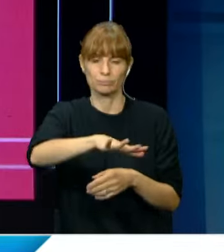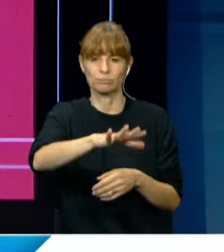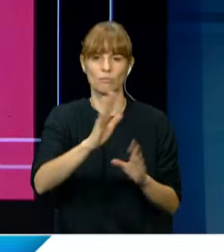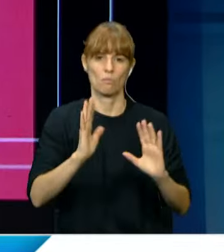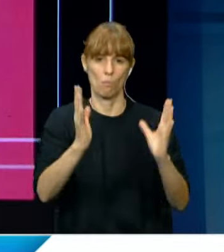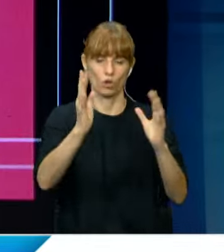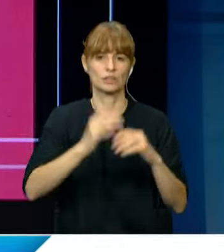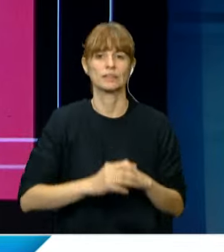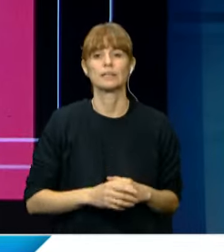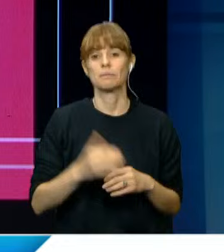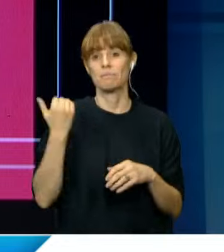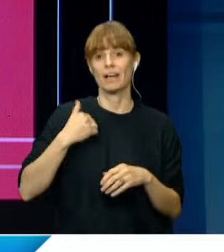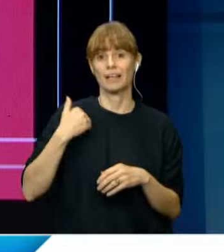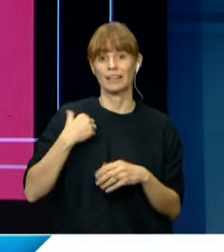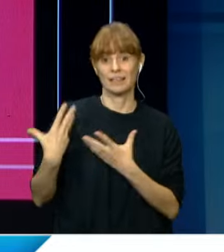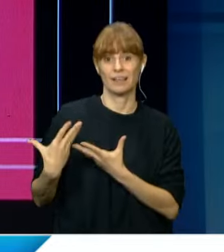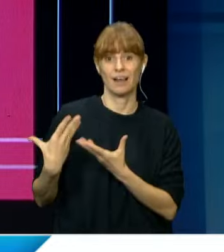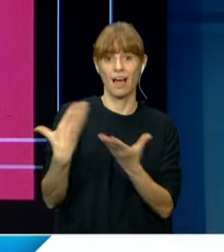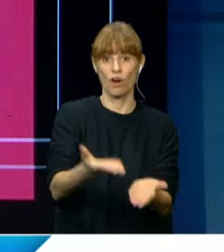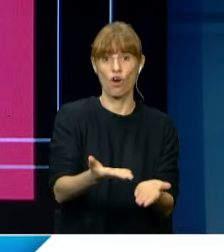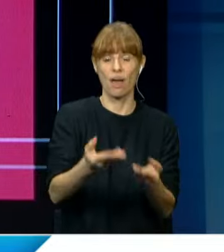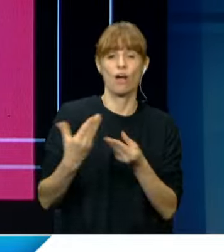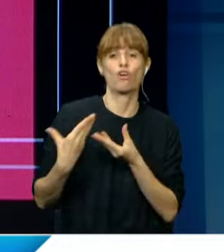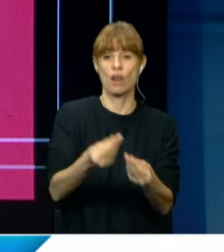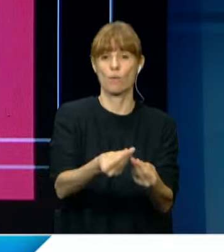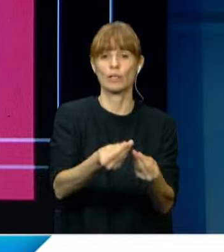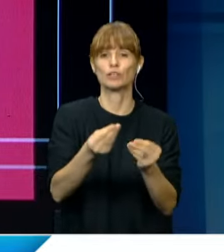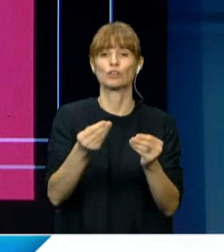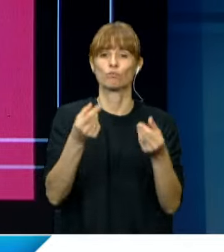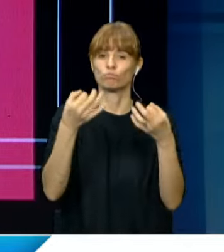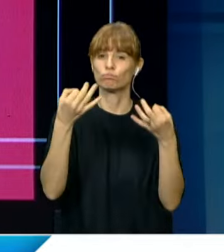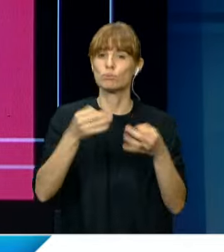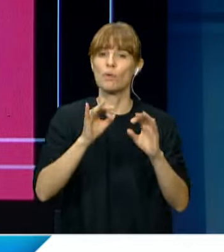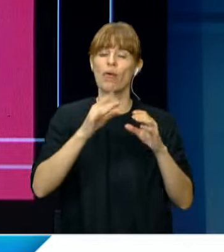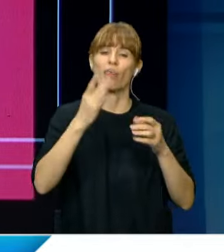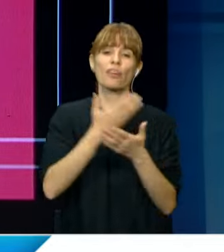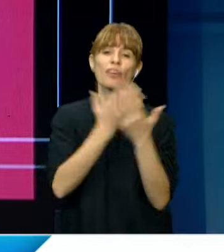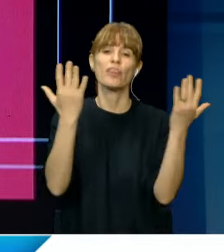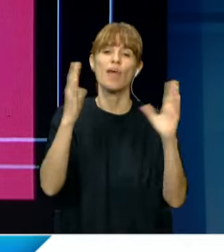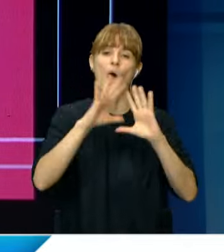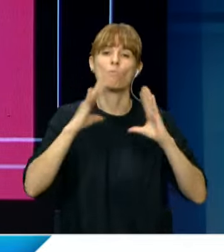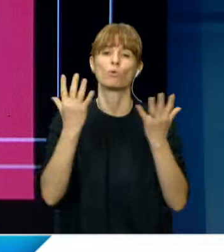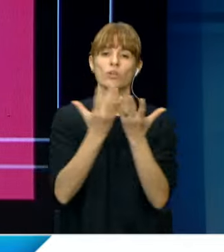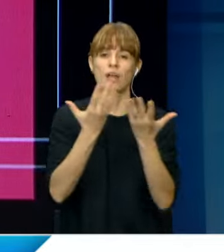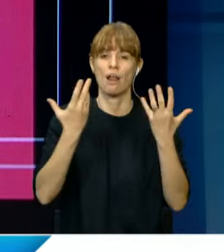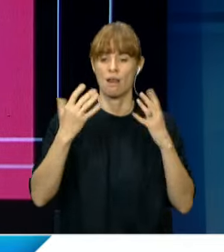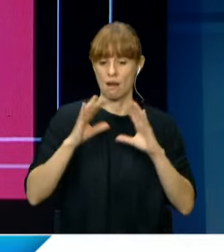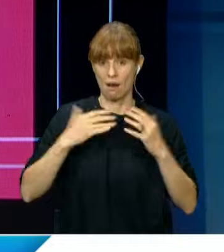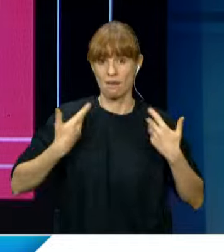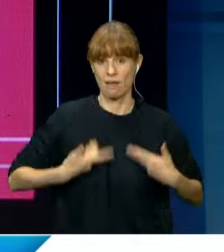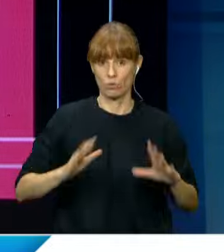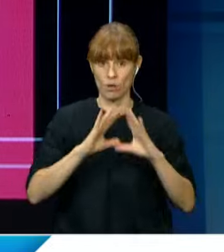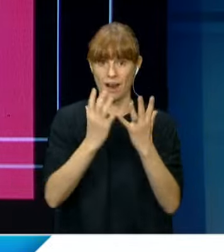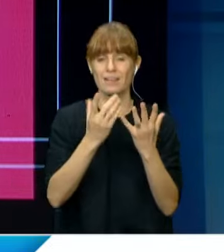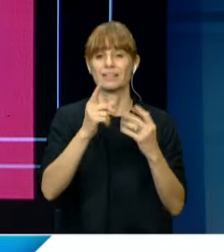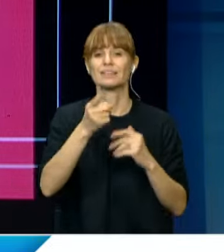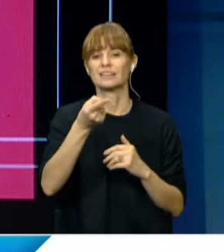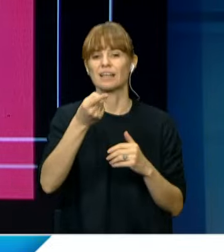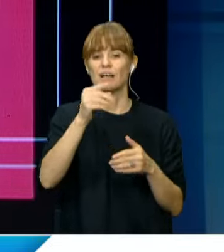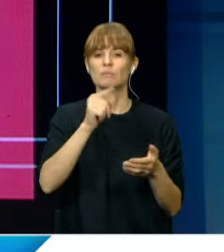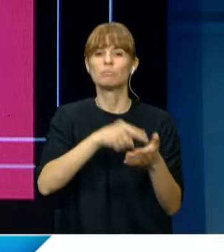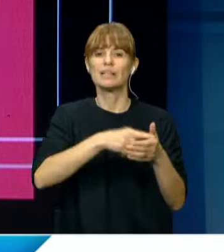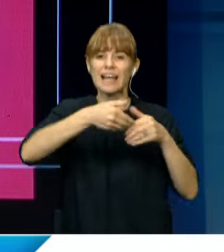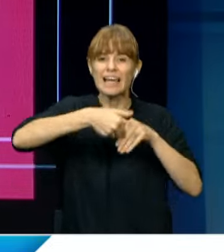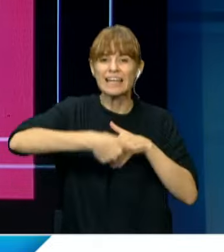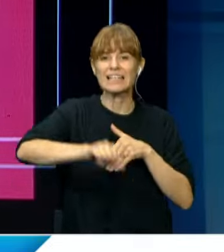esta colaboración formalizada en el Día Mundial del Medio Ambiente se enmarca dentro de las iniciativas